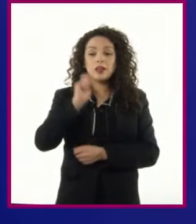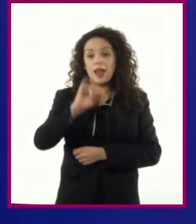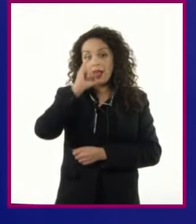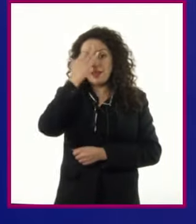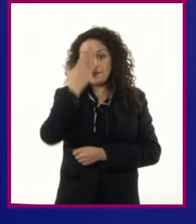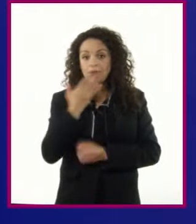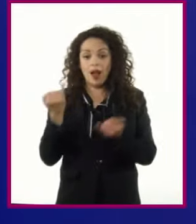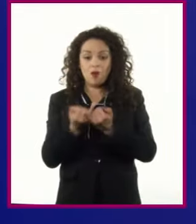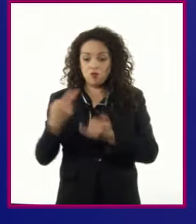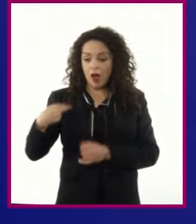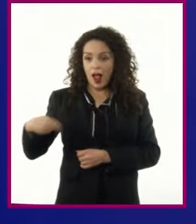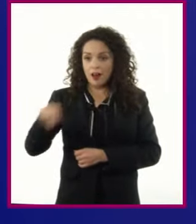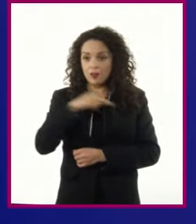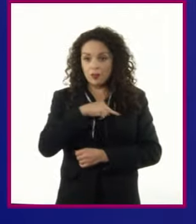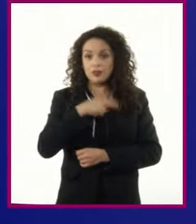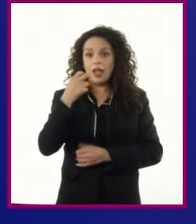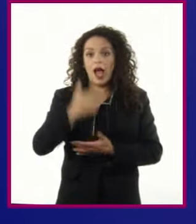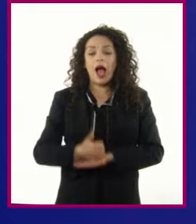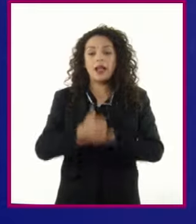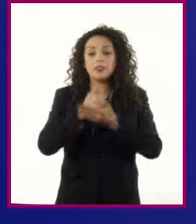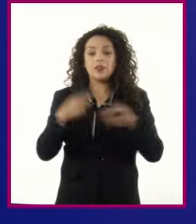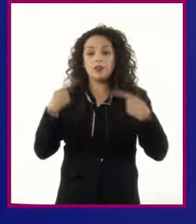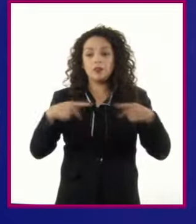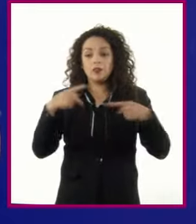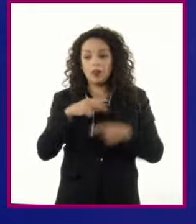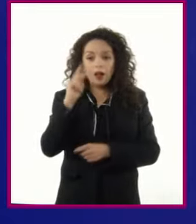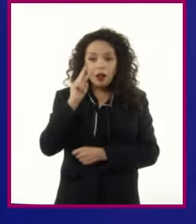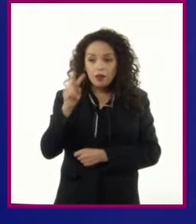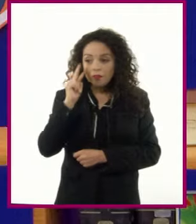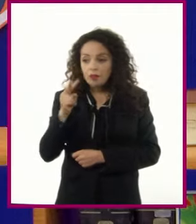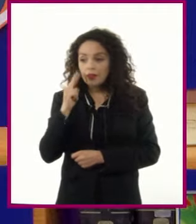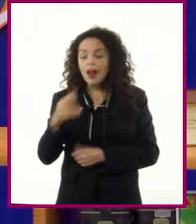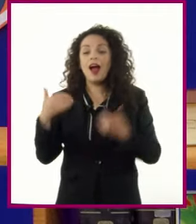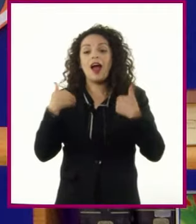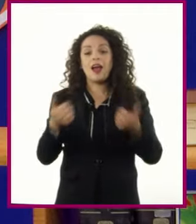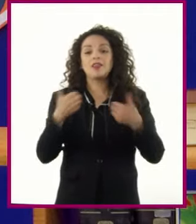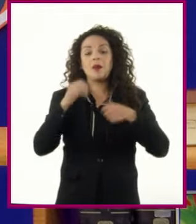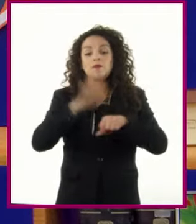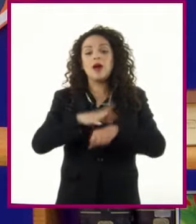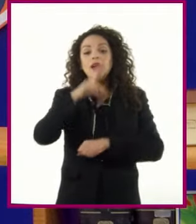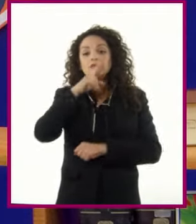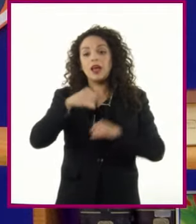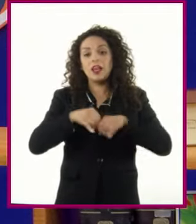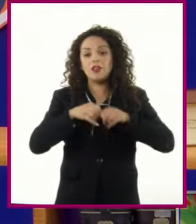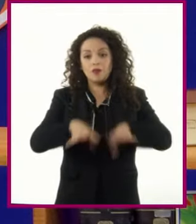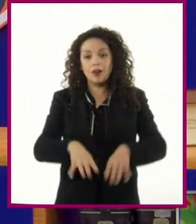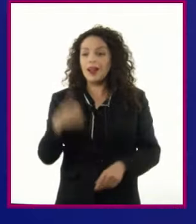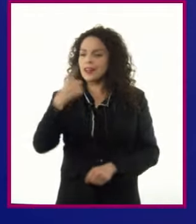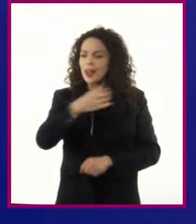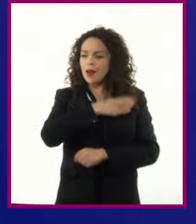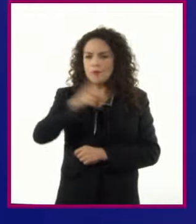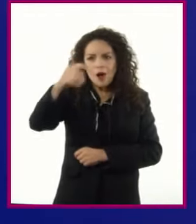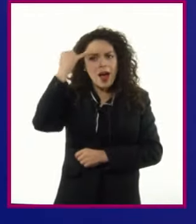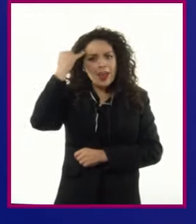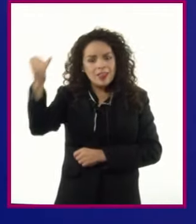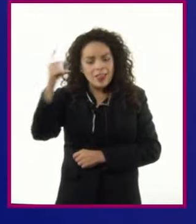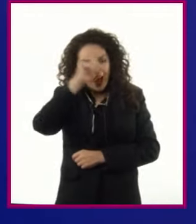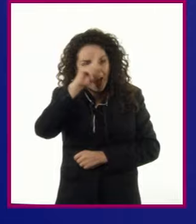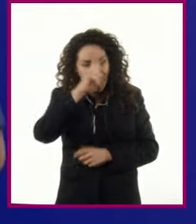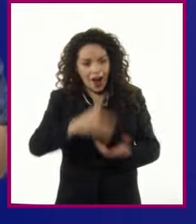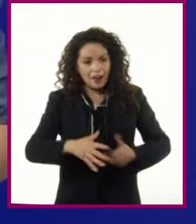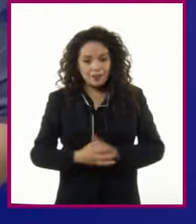hicimos Eso ayudará al público a reforzar la información escrita ¡Qué buena sugerencia! Profesor,